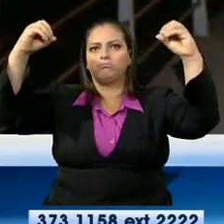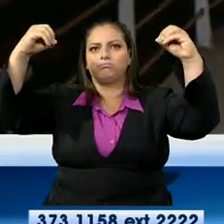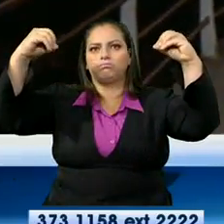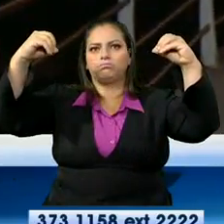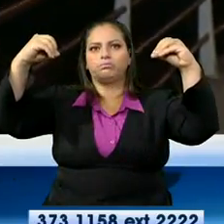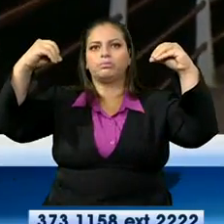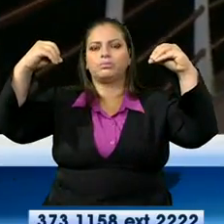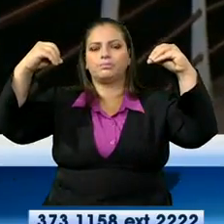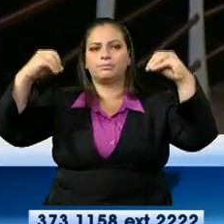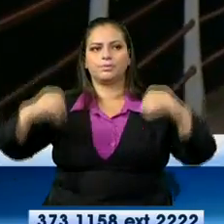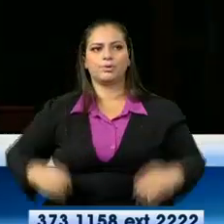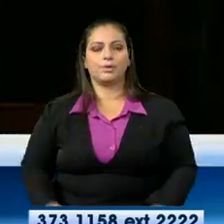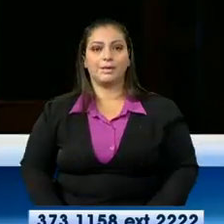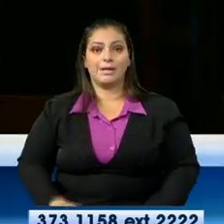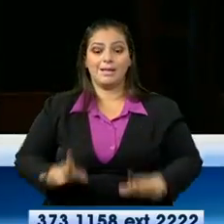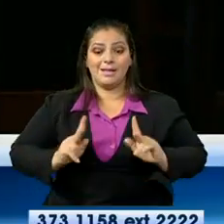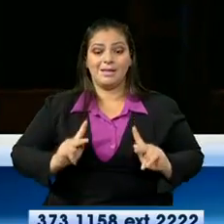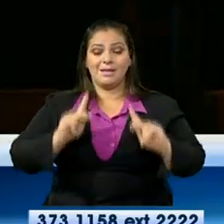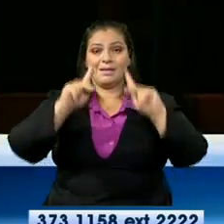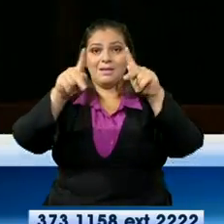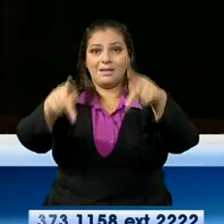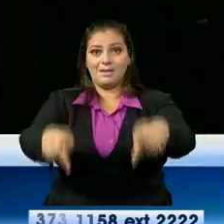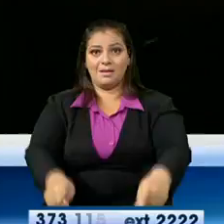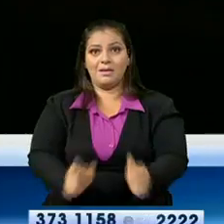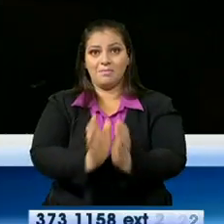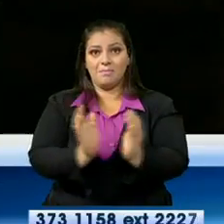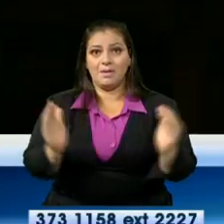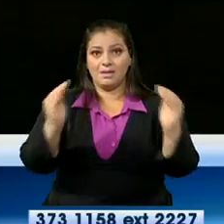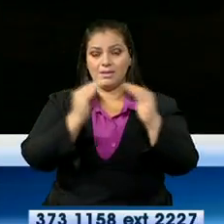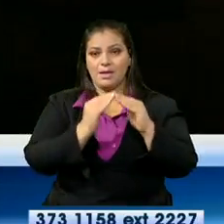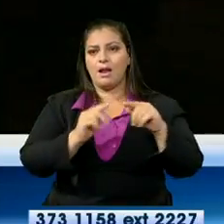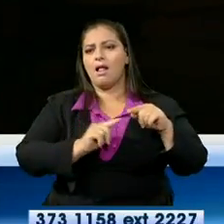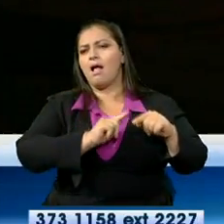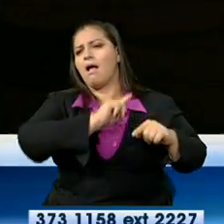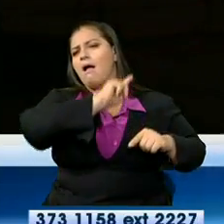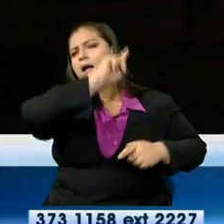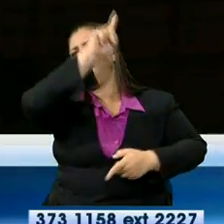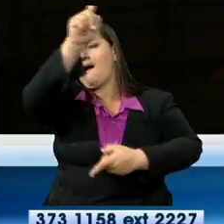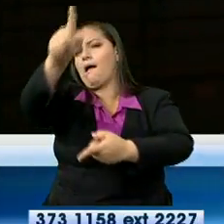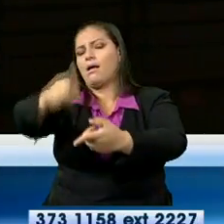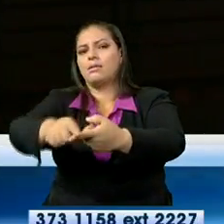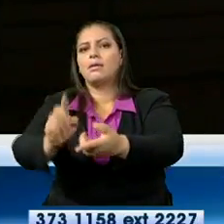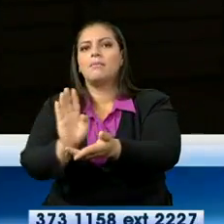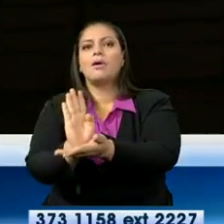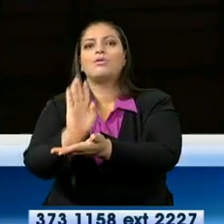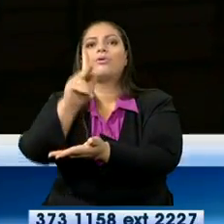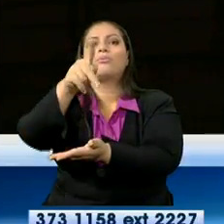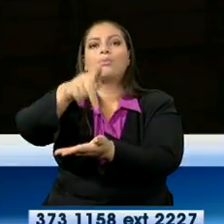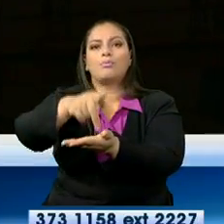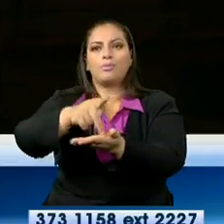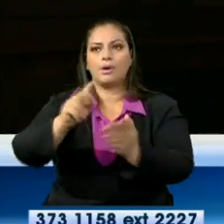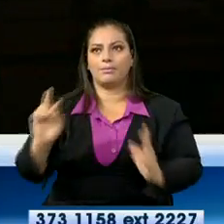hasta Bastión Popular en el norte, no cuentan con iluminación por las noches.